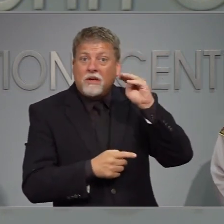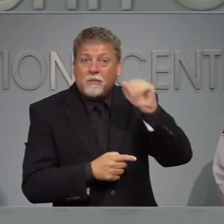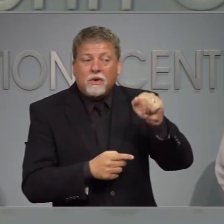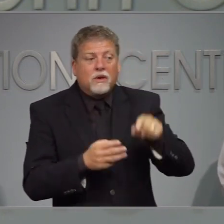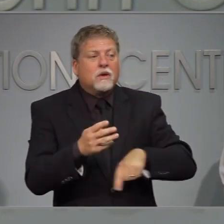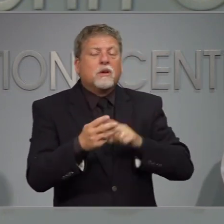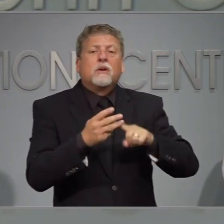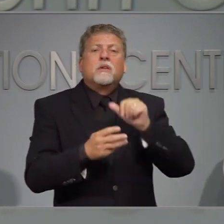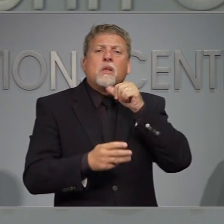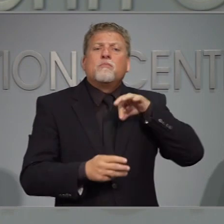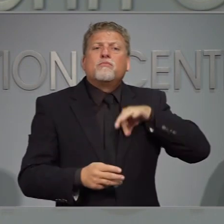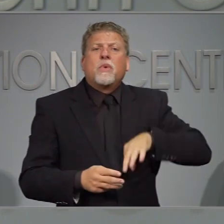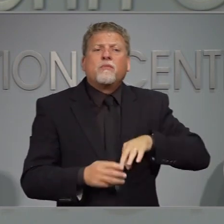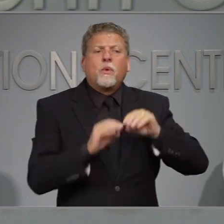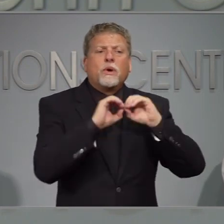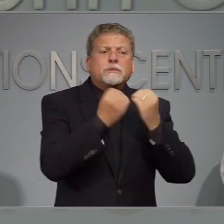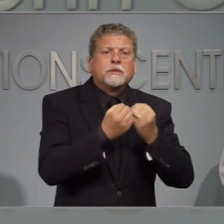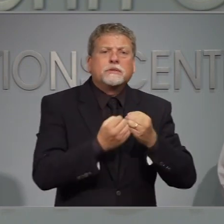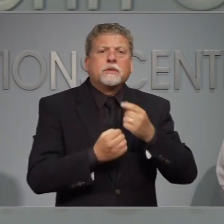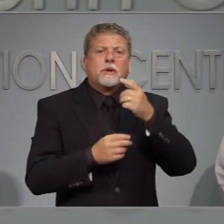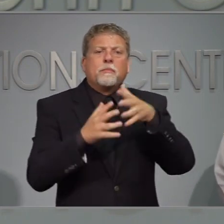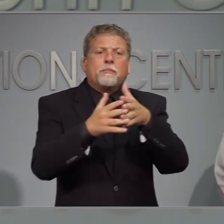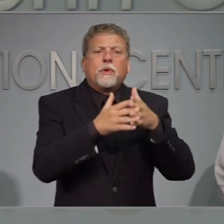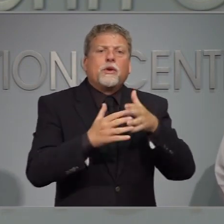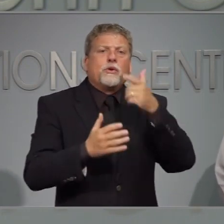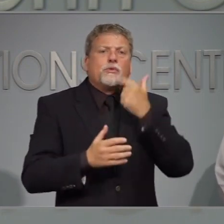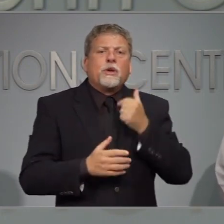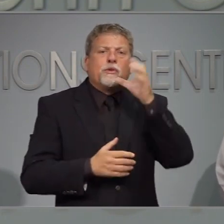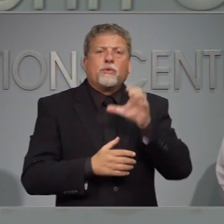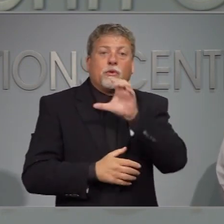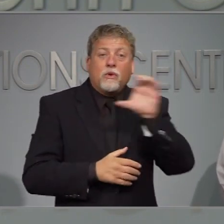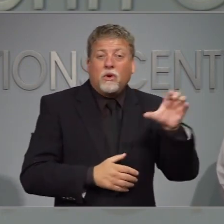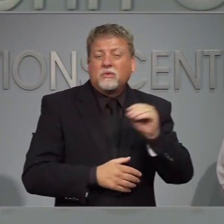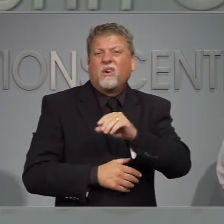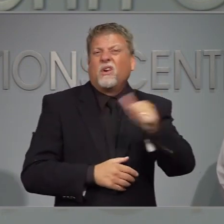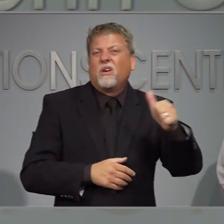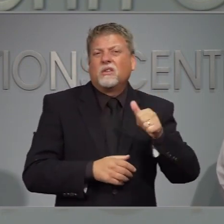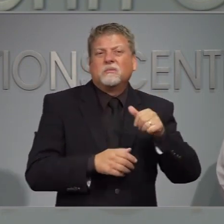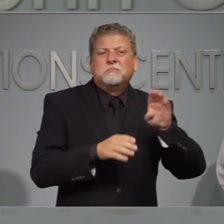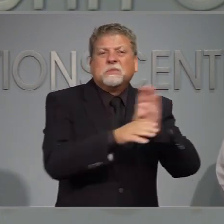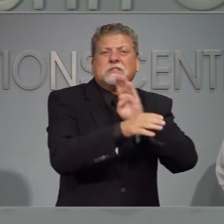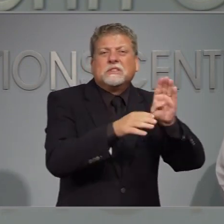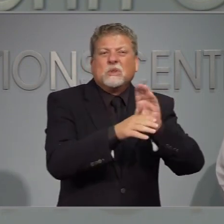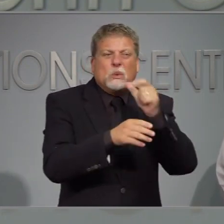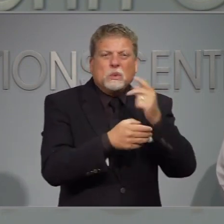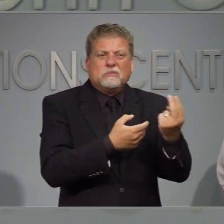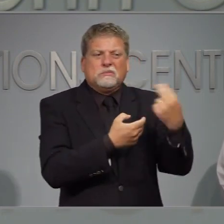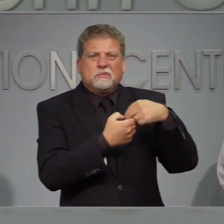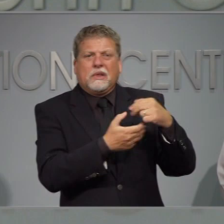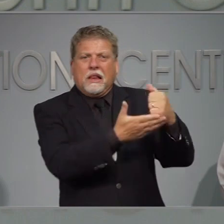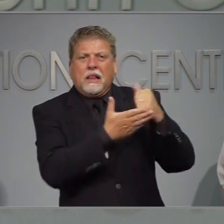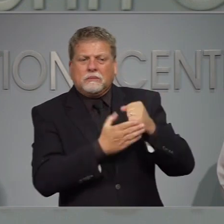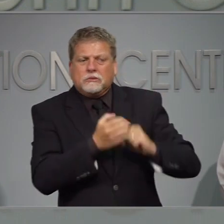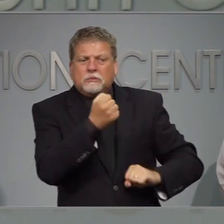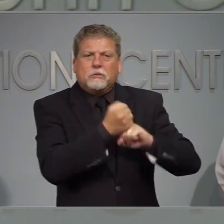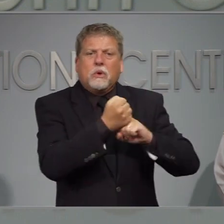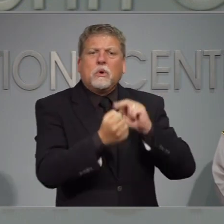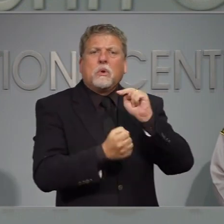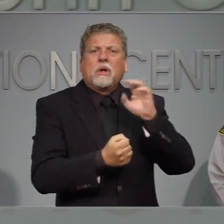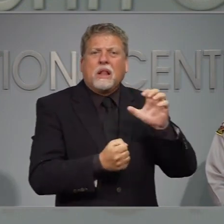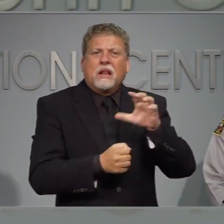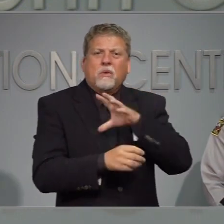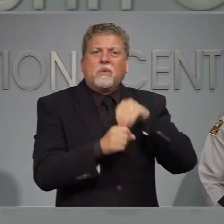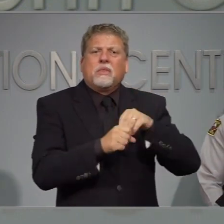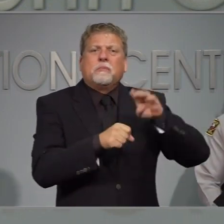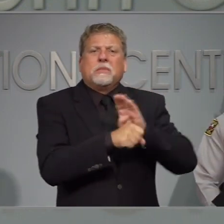HHS aliados federales de FIMA y organizaciones sin fines de lucro como la la Cruz Roja Americana y